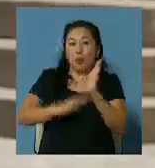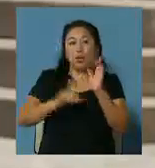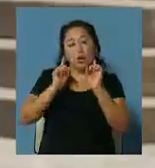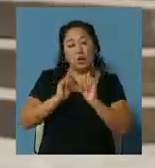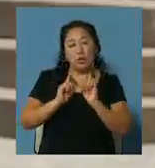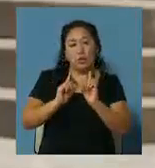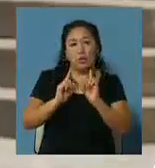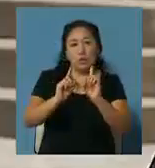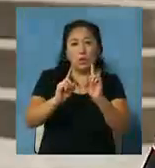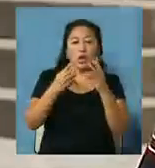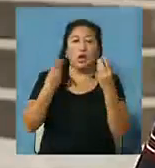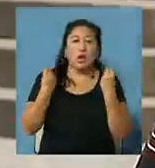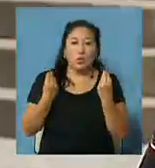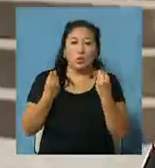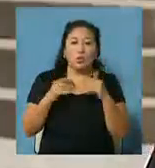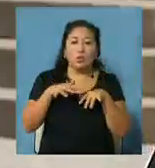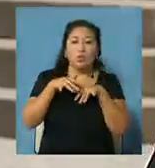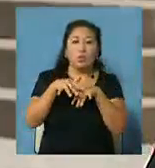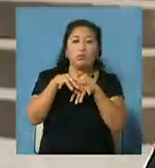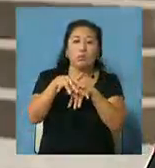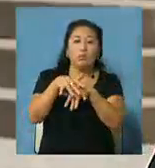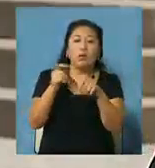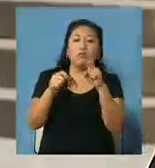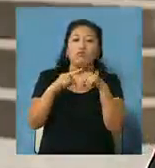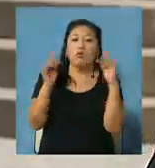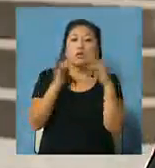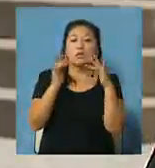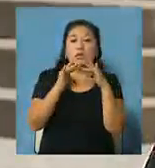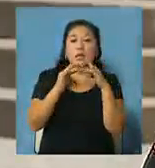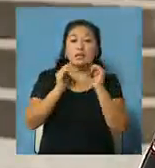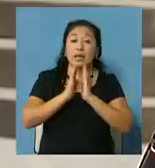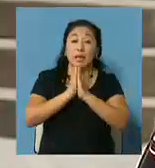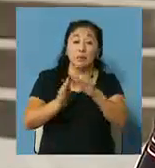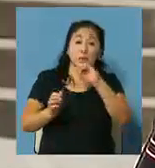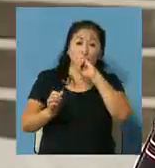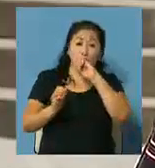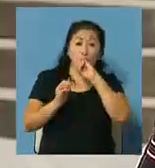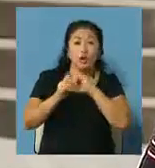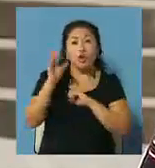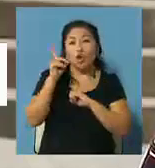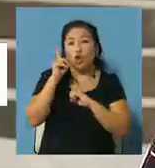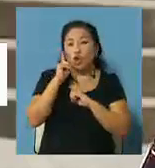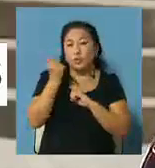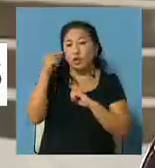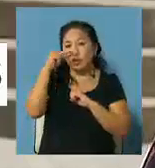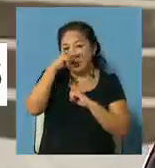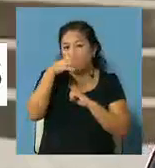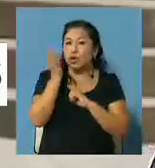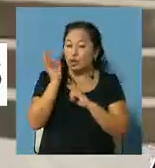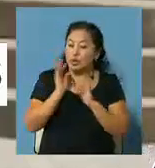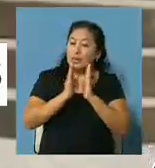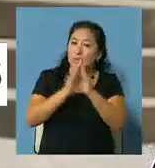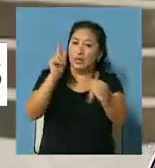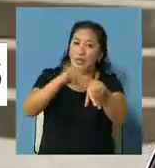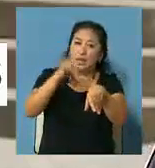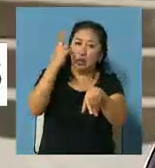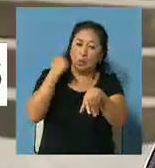a continuar con la peregrinación virtual la misa que el obispo todos estos domingos y el 7 de octubre también ha celebrado